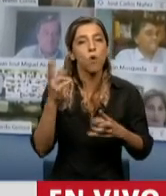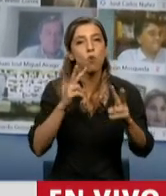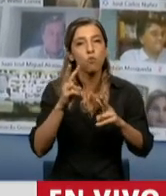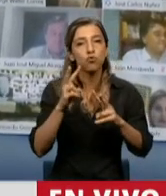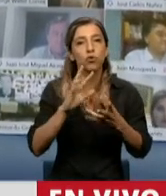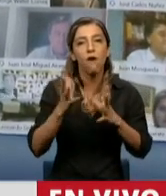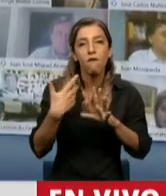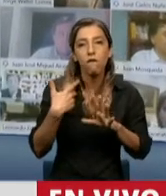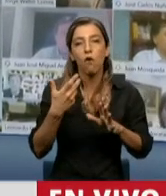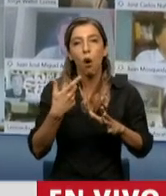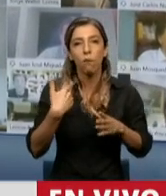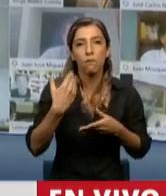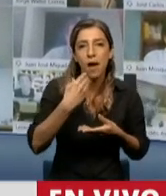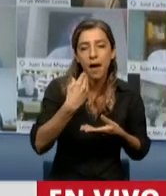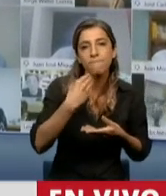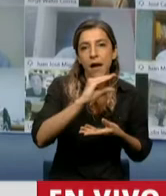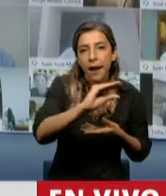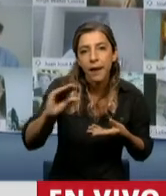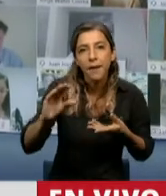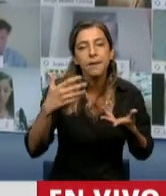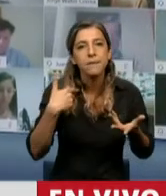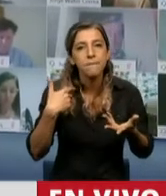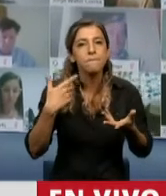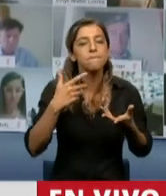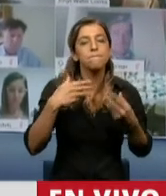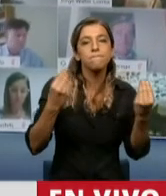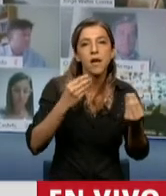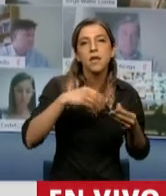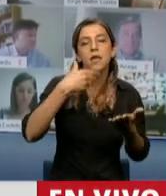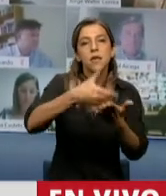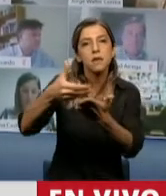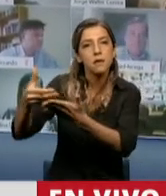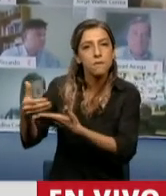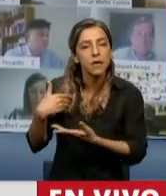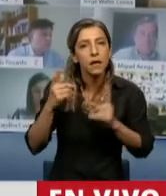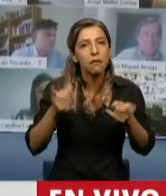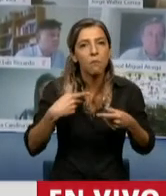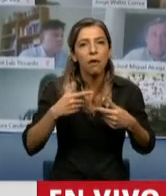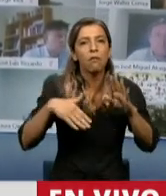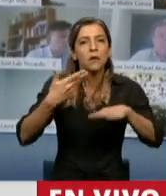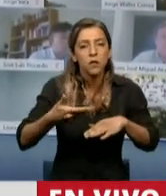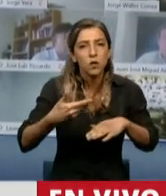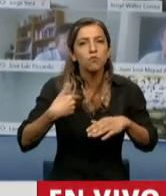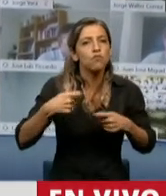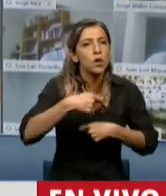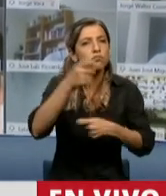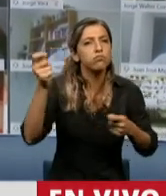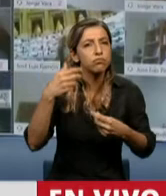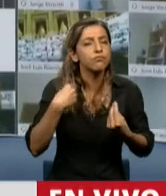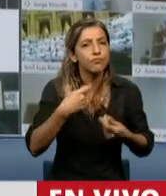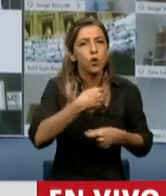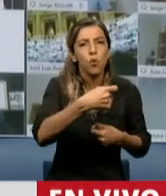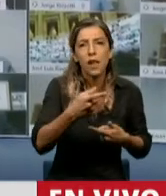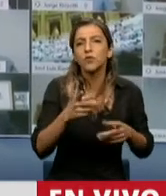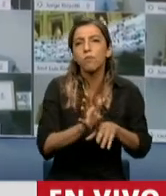reparto pero con un fondo de capitalización. Que es el híbrido que arrastramos desde la estatización de las